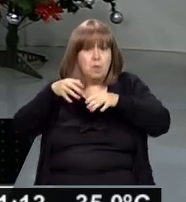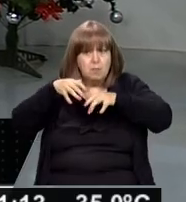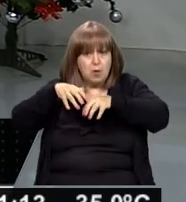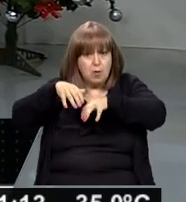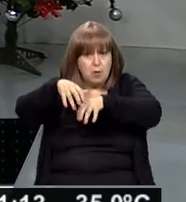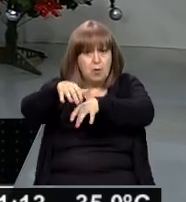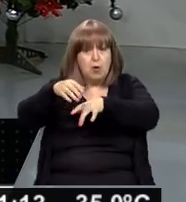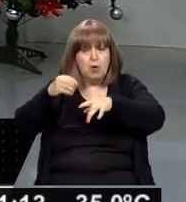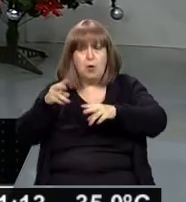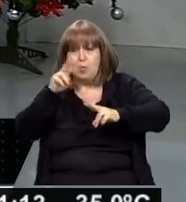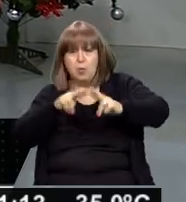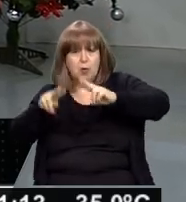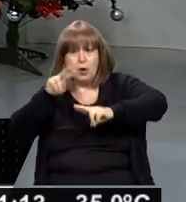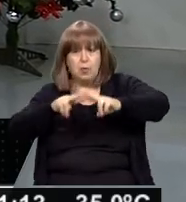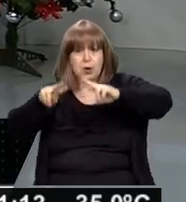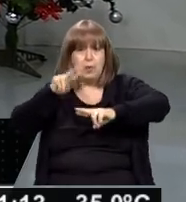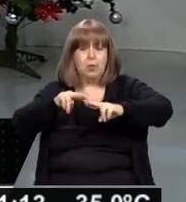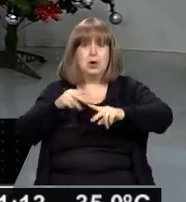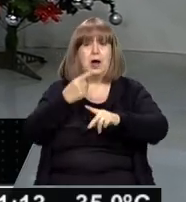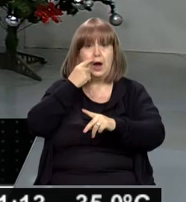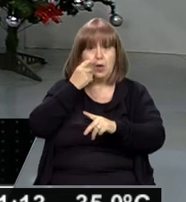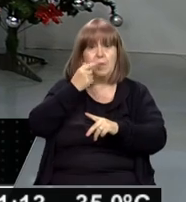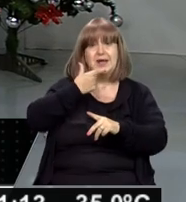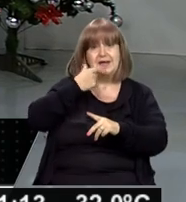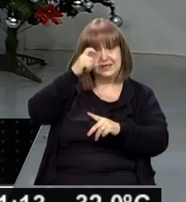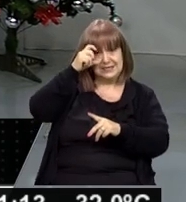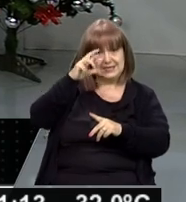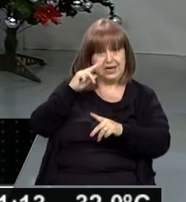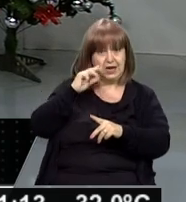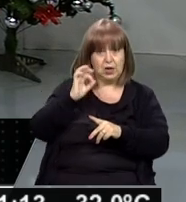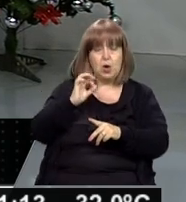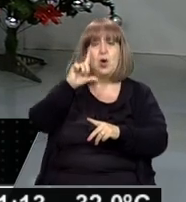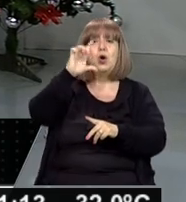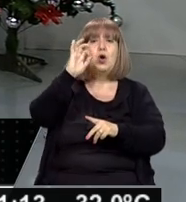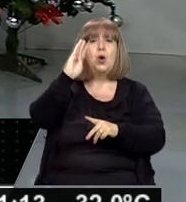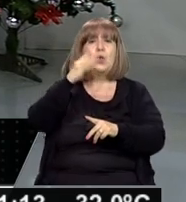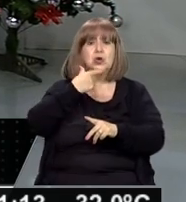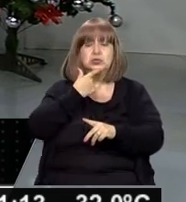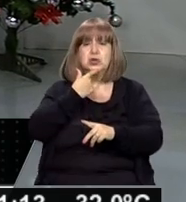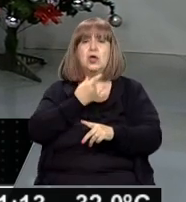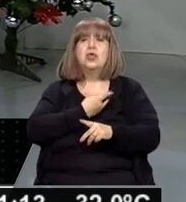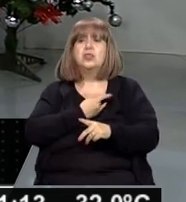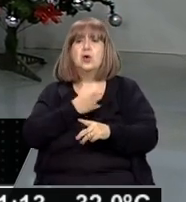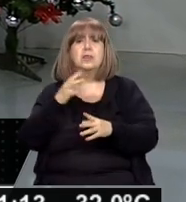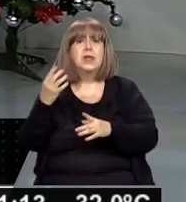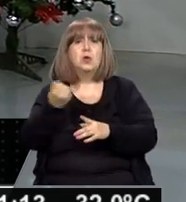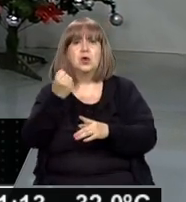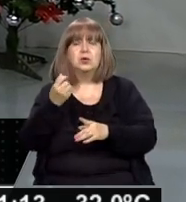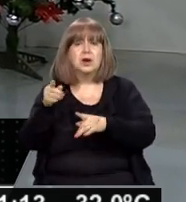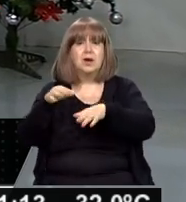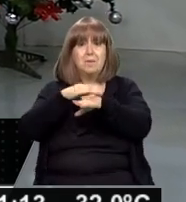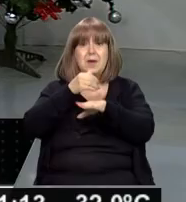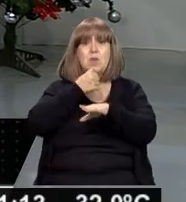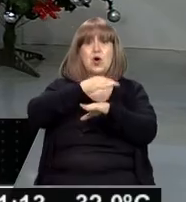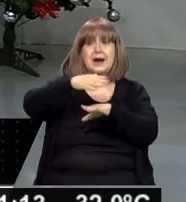buscar a Sergio Lobos. Por otro lado, ¿dónde fue el hallazgo, Julián? Bueno, es el río